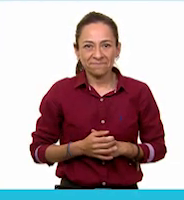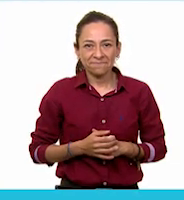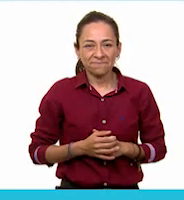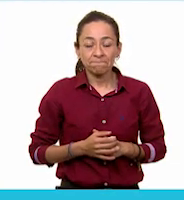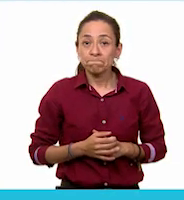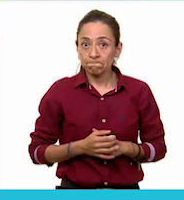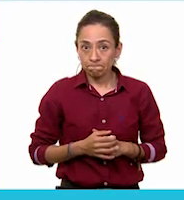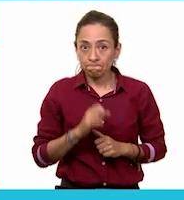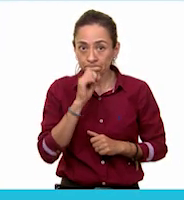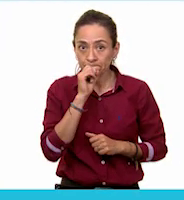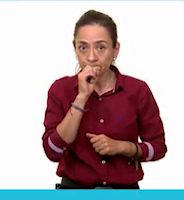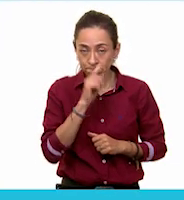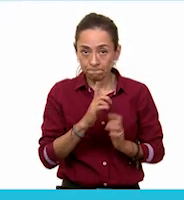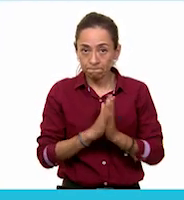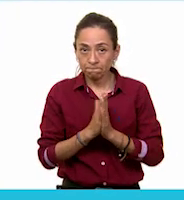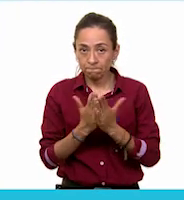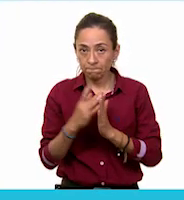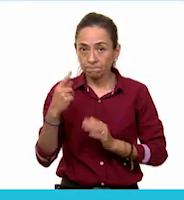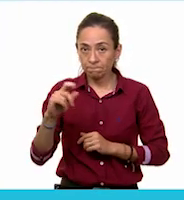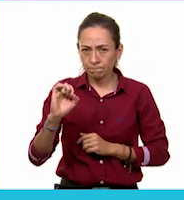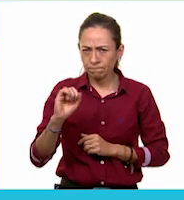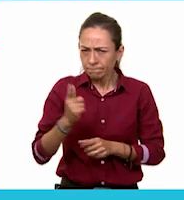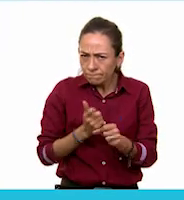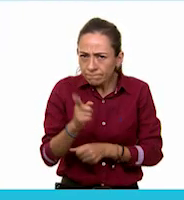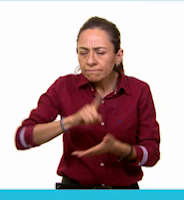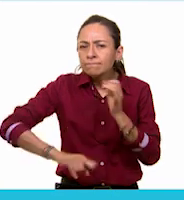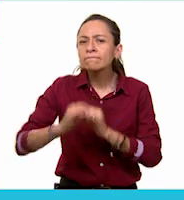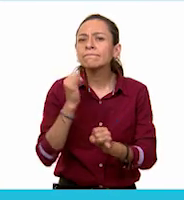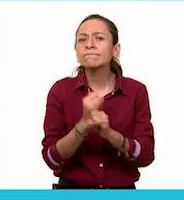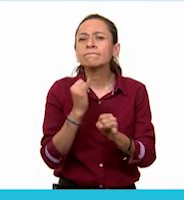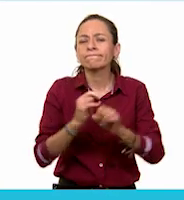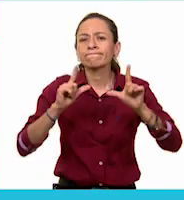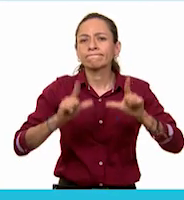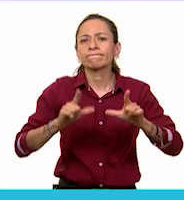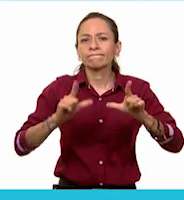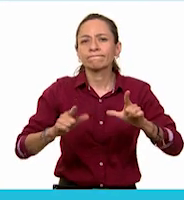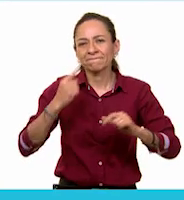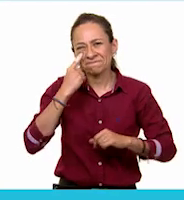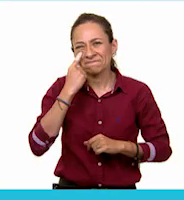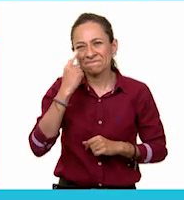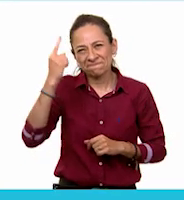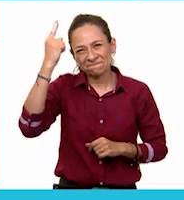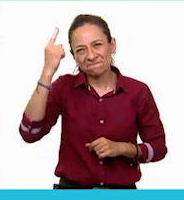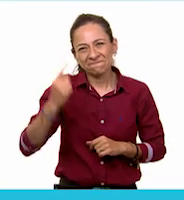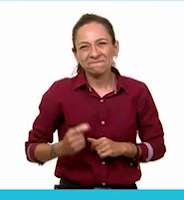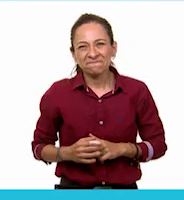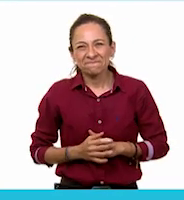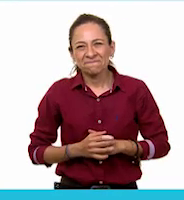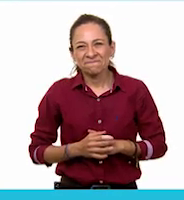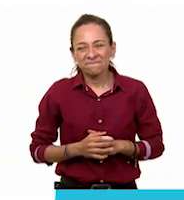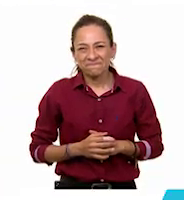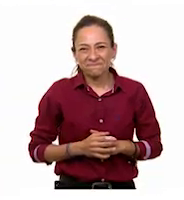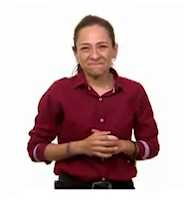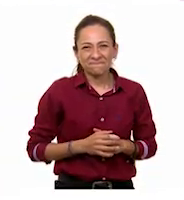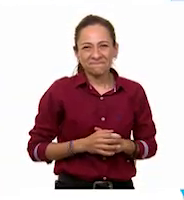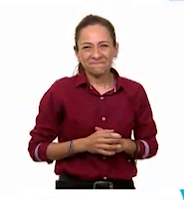También puedes encontrar los libros de texto en la página conalitej.cep.gov.mx